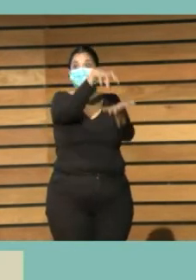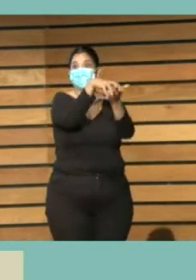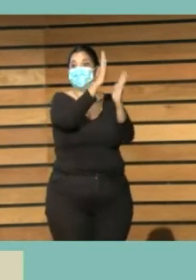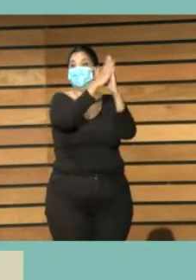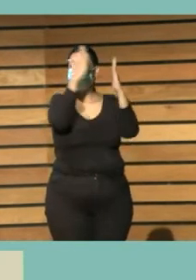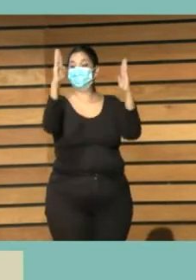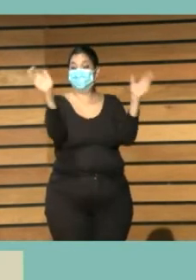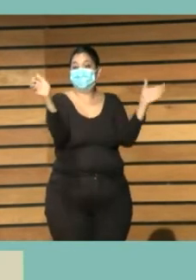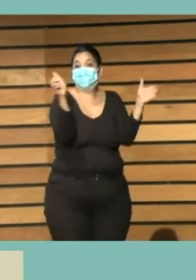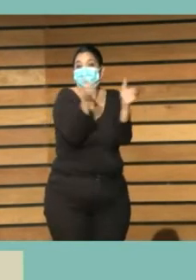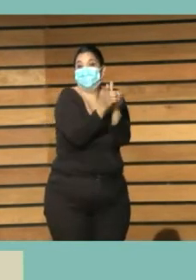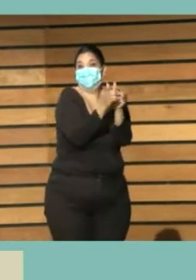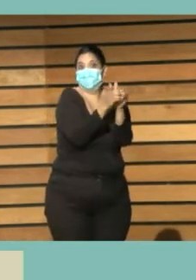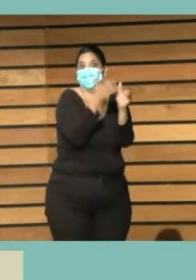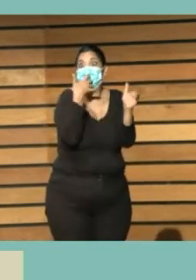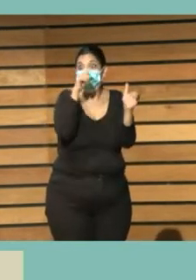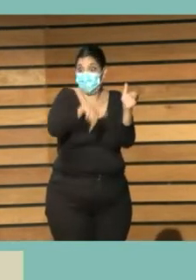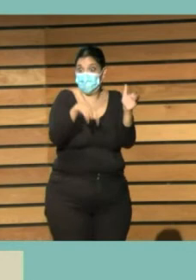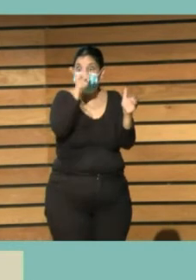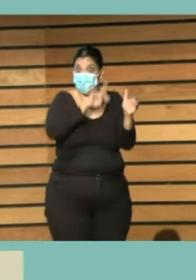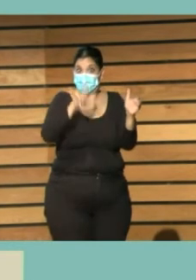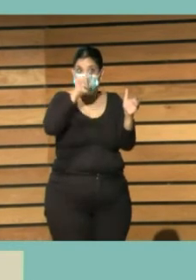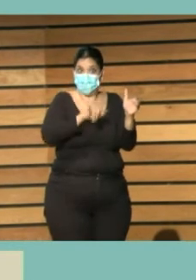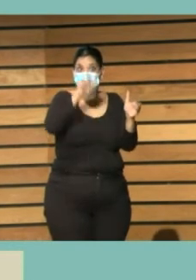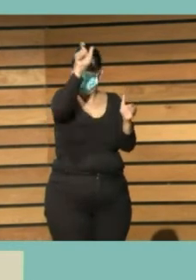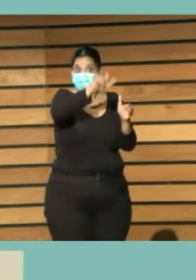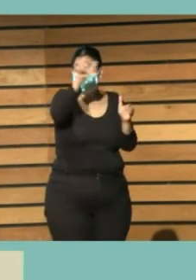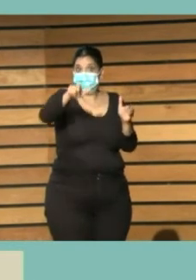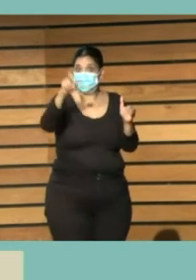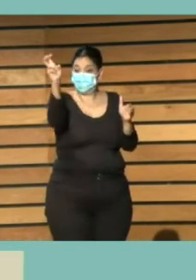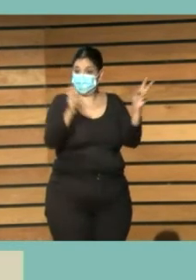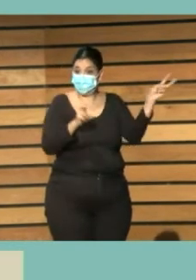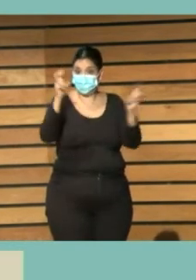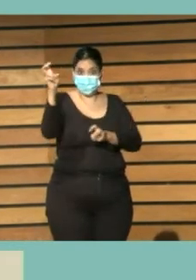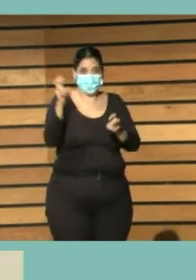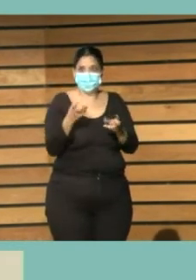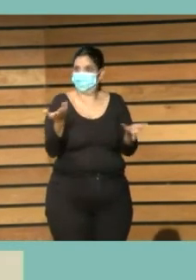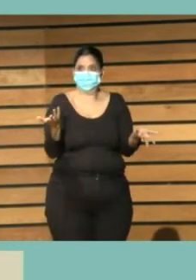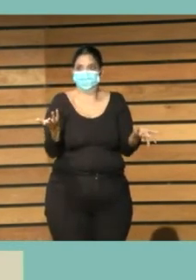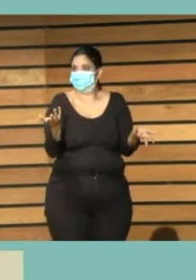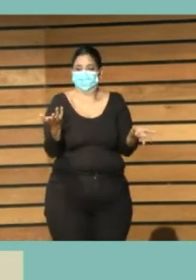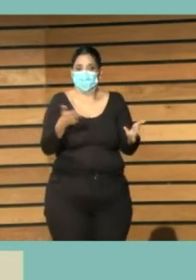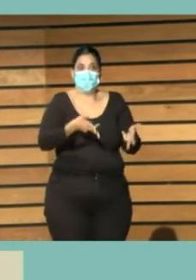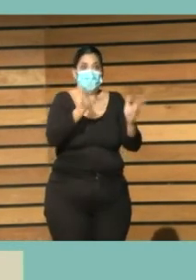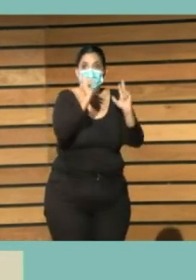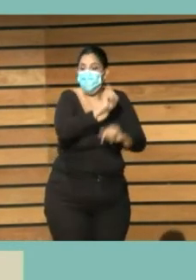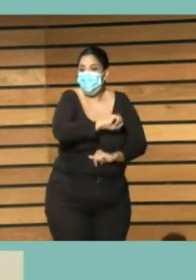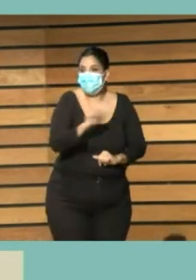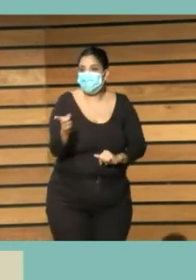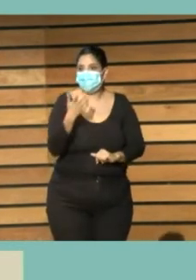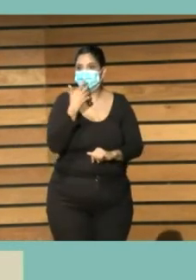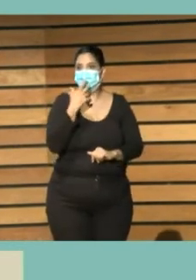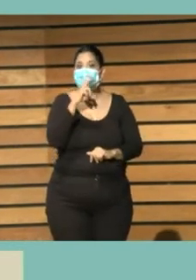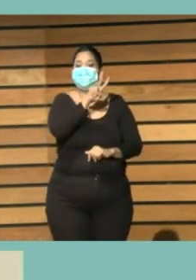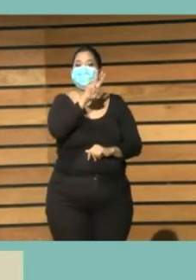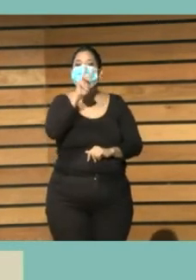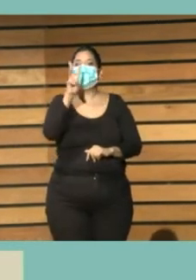aquí en Gran Canaria hacemos encuentros o se hacen encuentros de bibliotecarios municipales desde hace 23 años